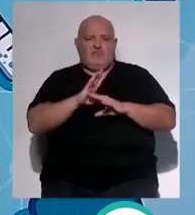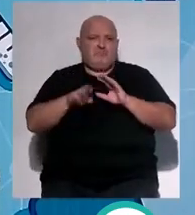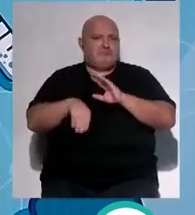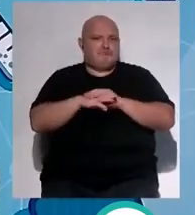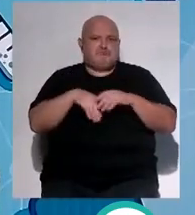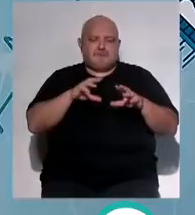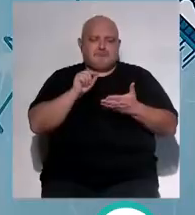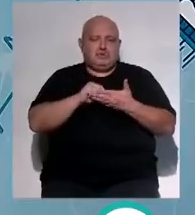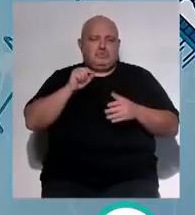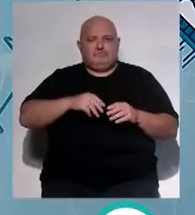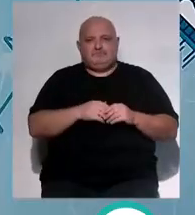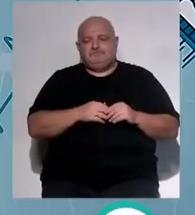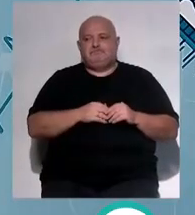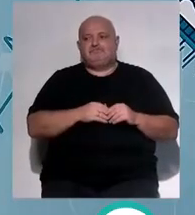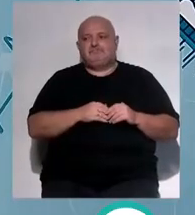resolviendo